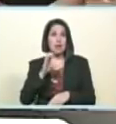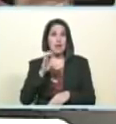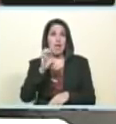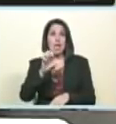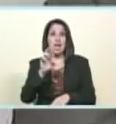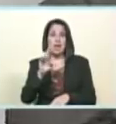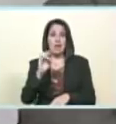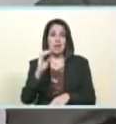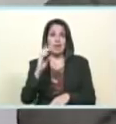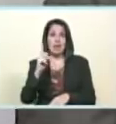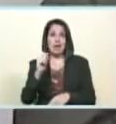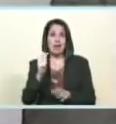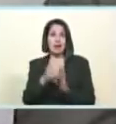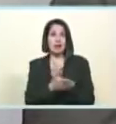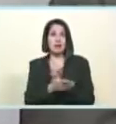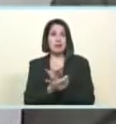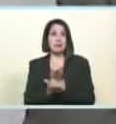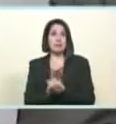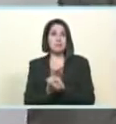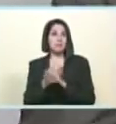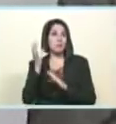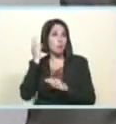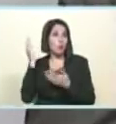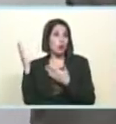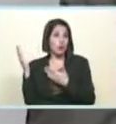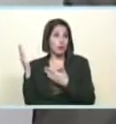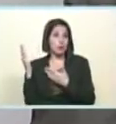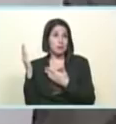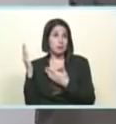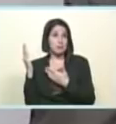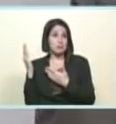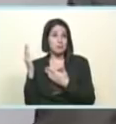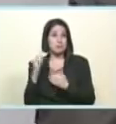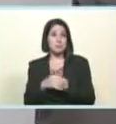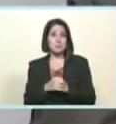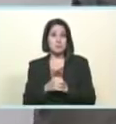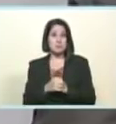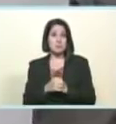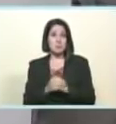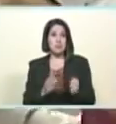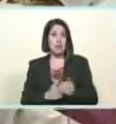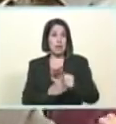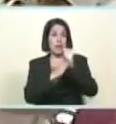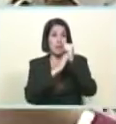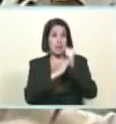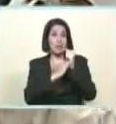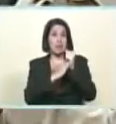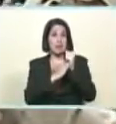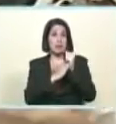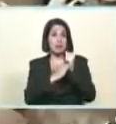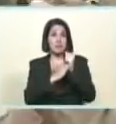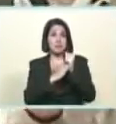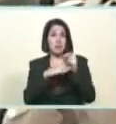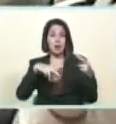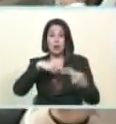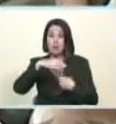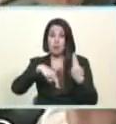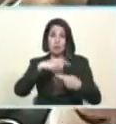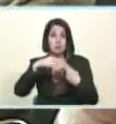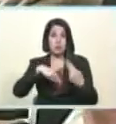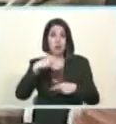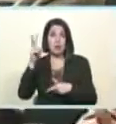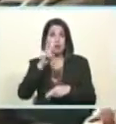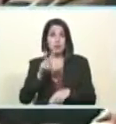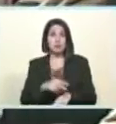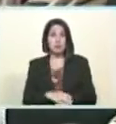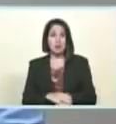en las 335 alcaldías y también invito al pueblo en el estado Zulia dada la